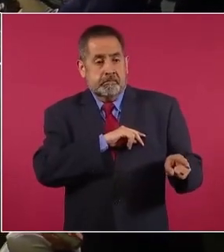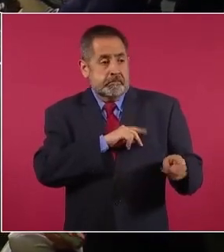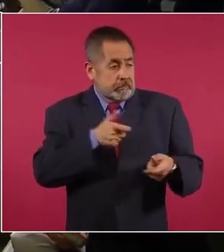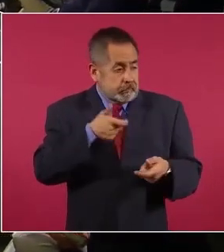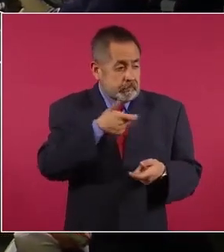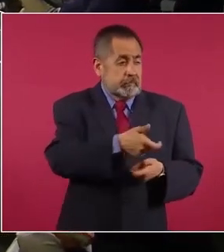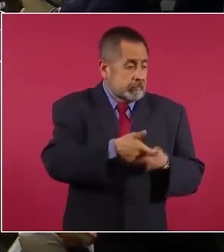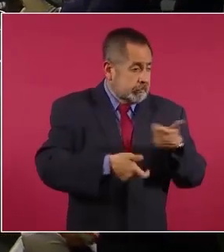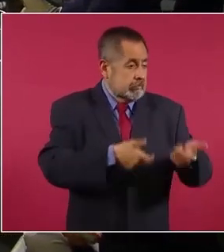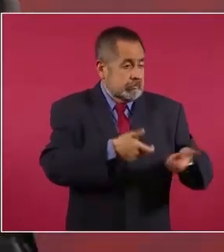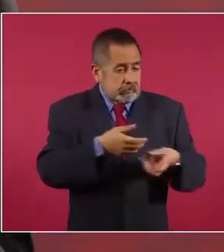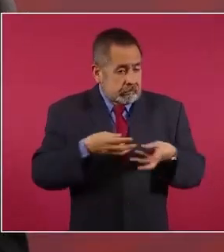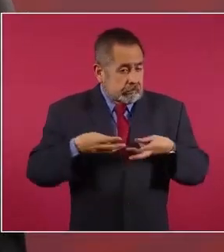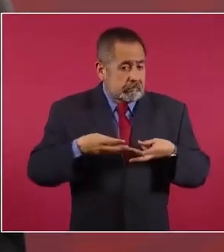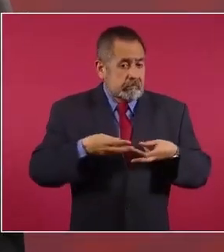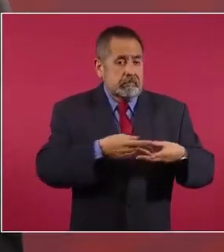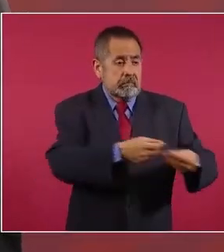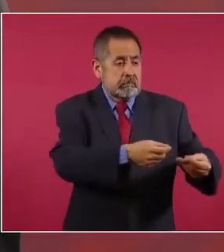cueste